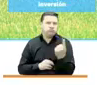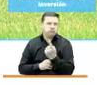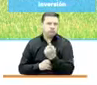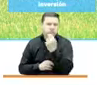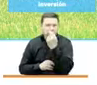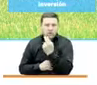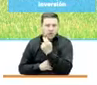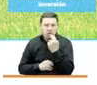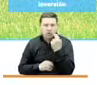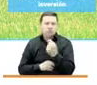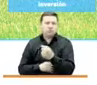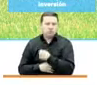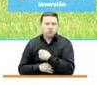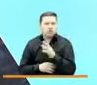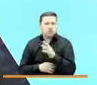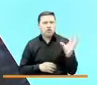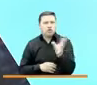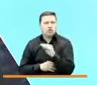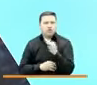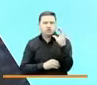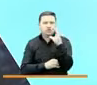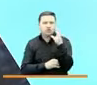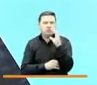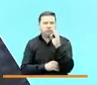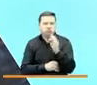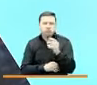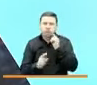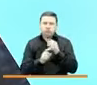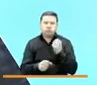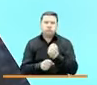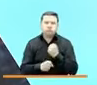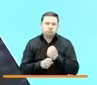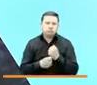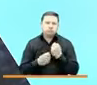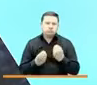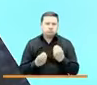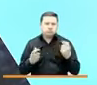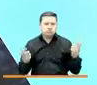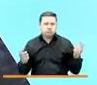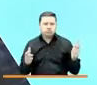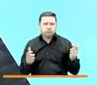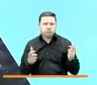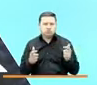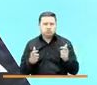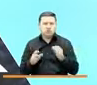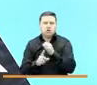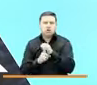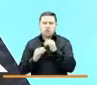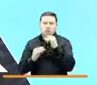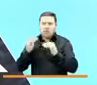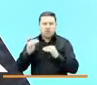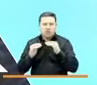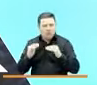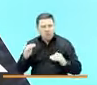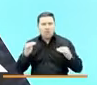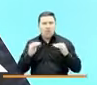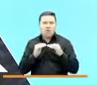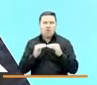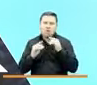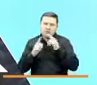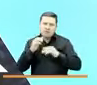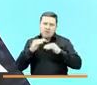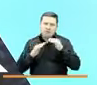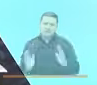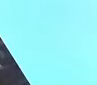compromiso con todos los colombianos trabajando para reducir las brechas sociales y para construir un